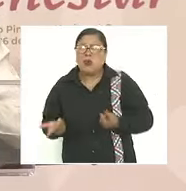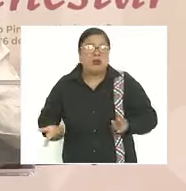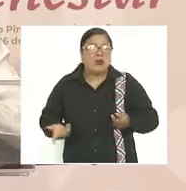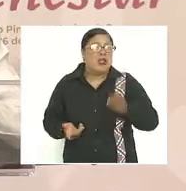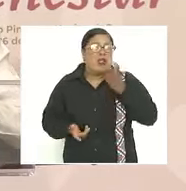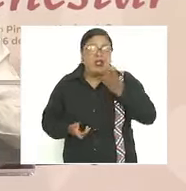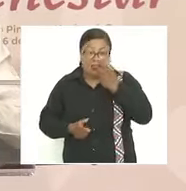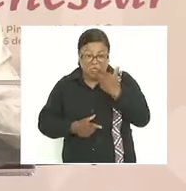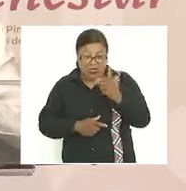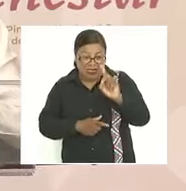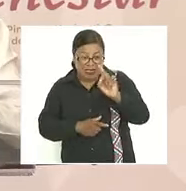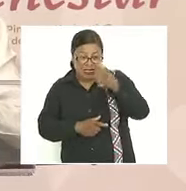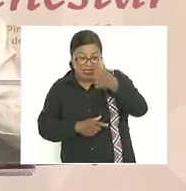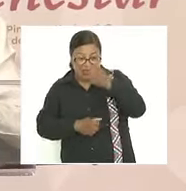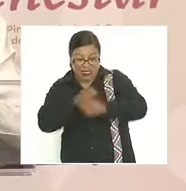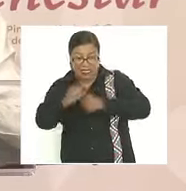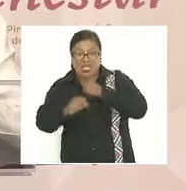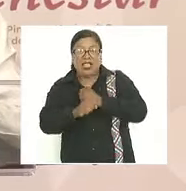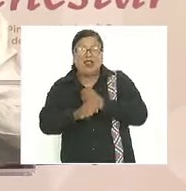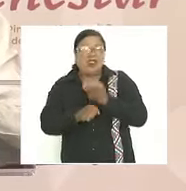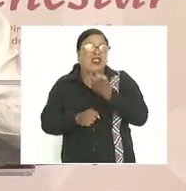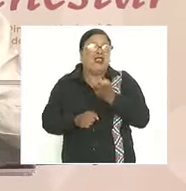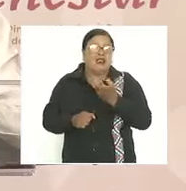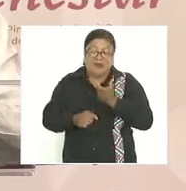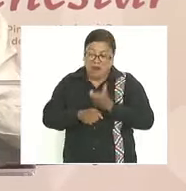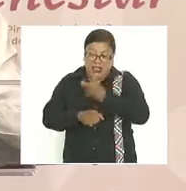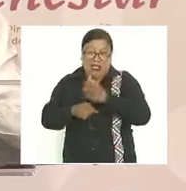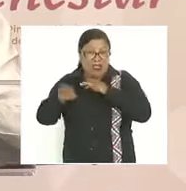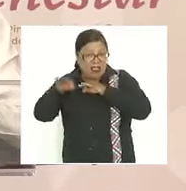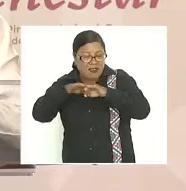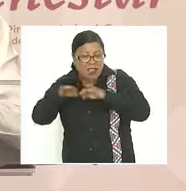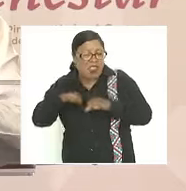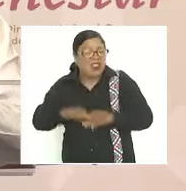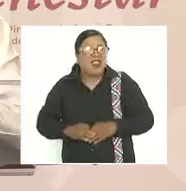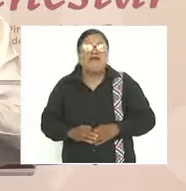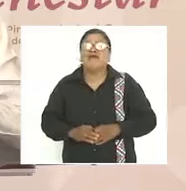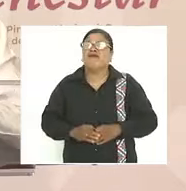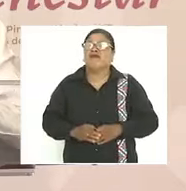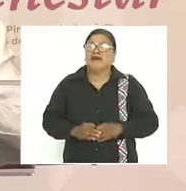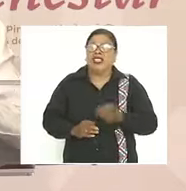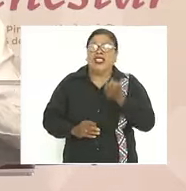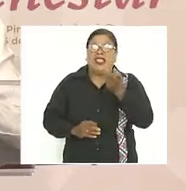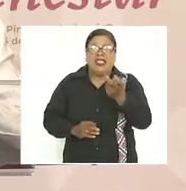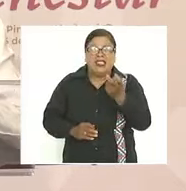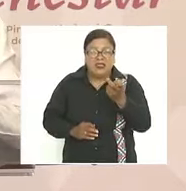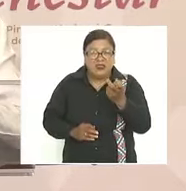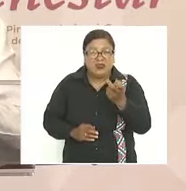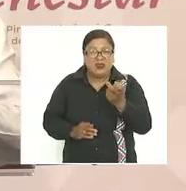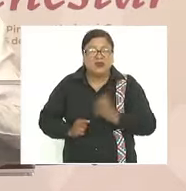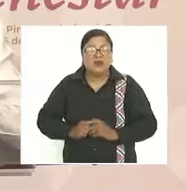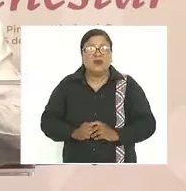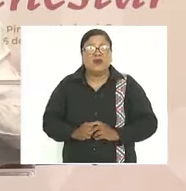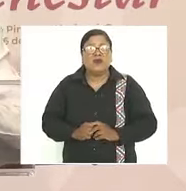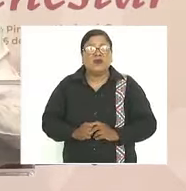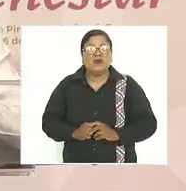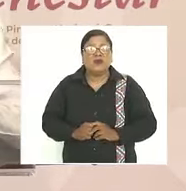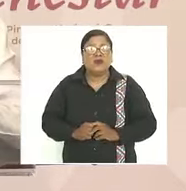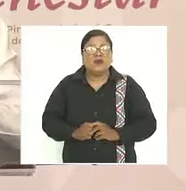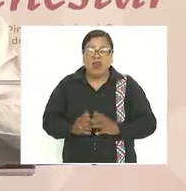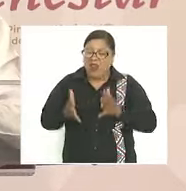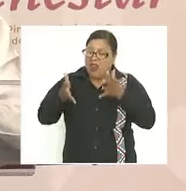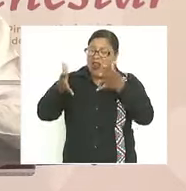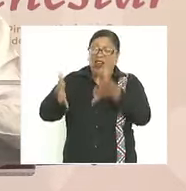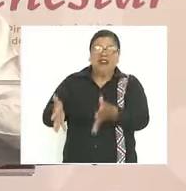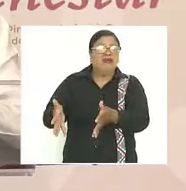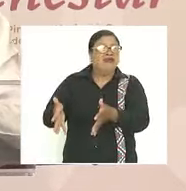36 años el salario no solo se mantuvo